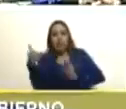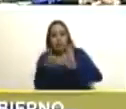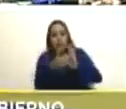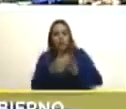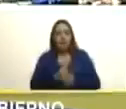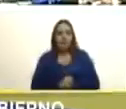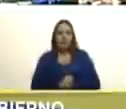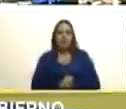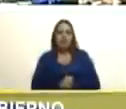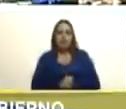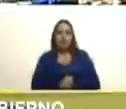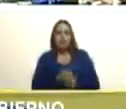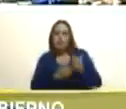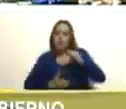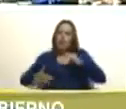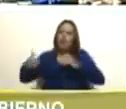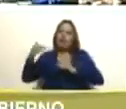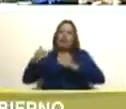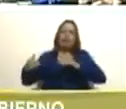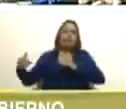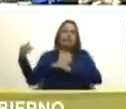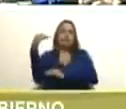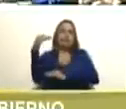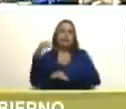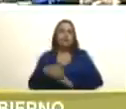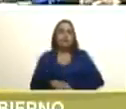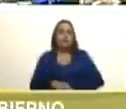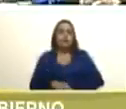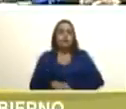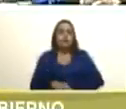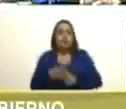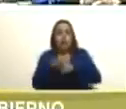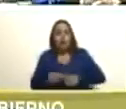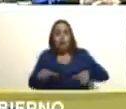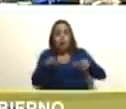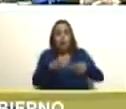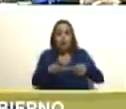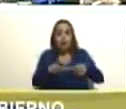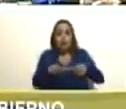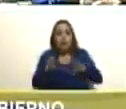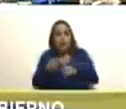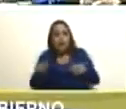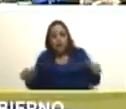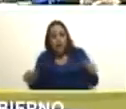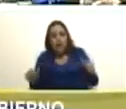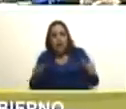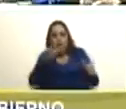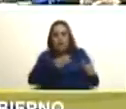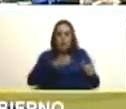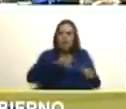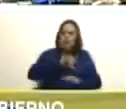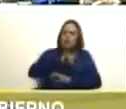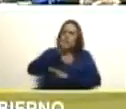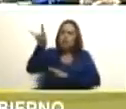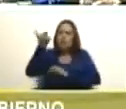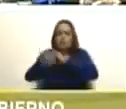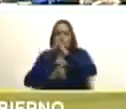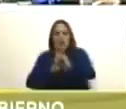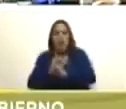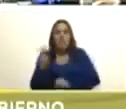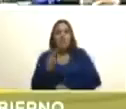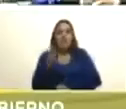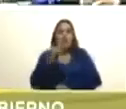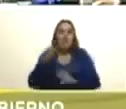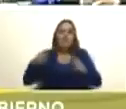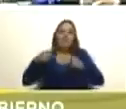allá del más allá del territorio del lugar de los migrantes Venezuela ha salido